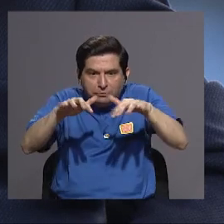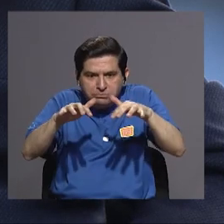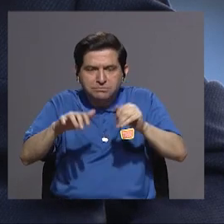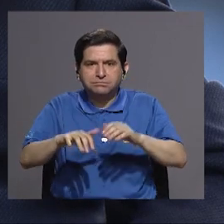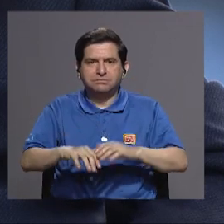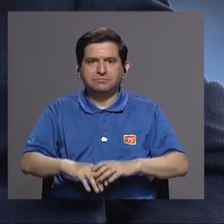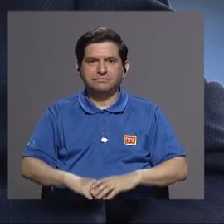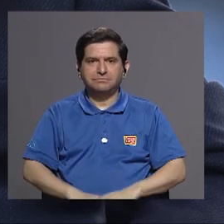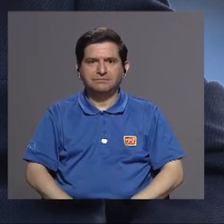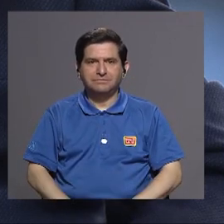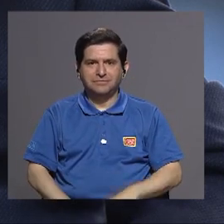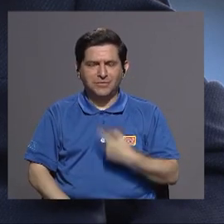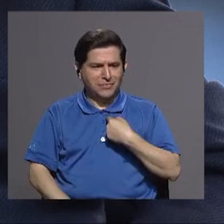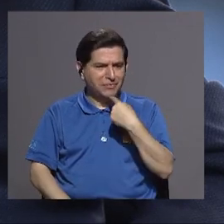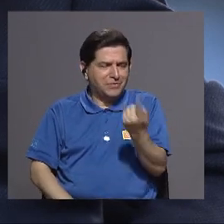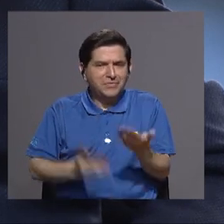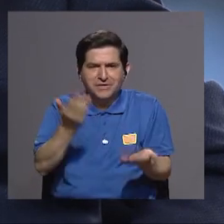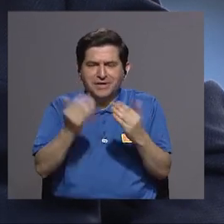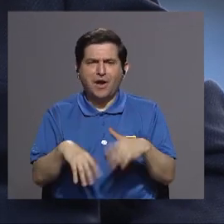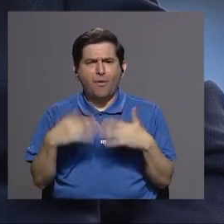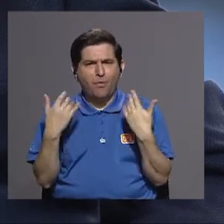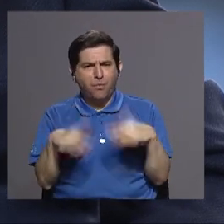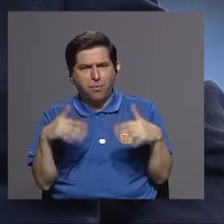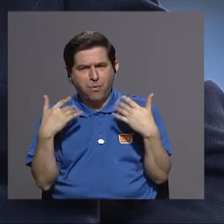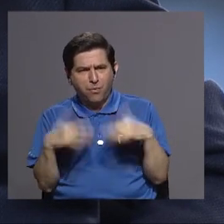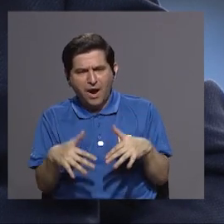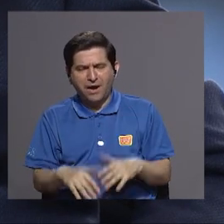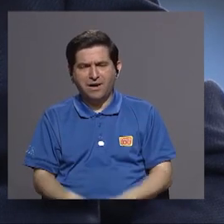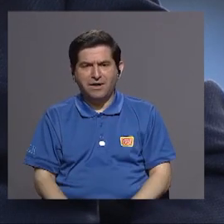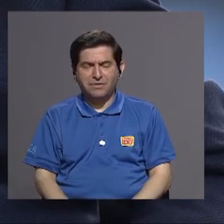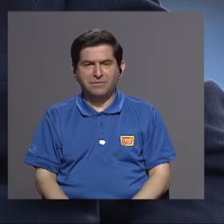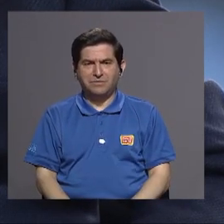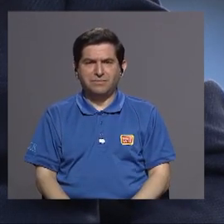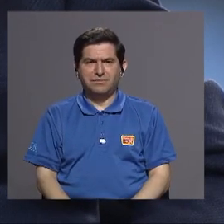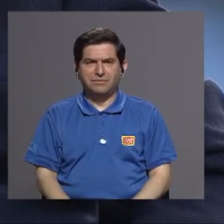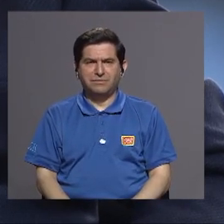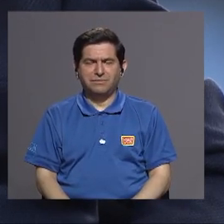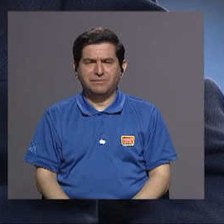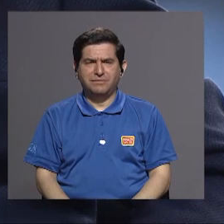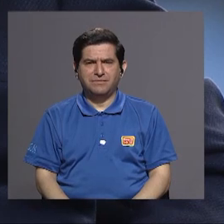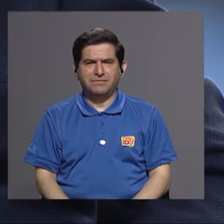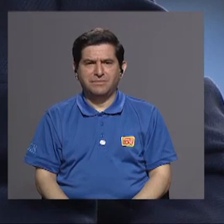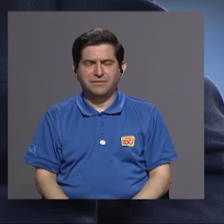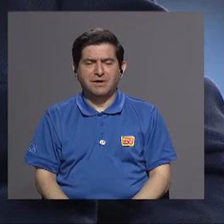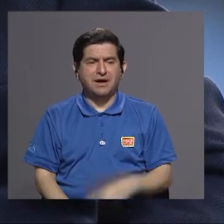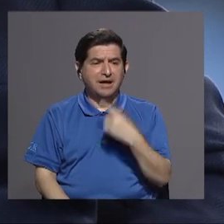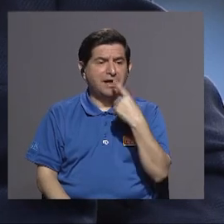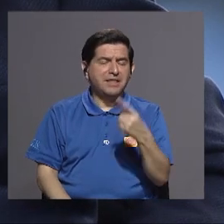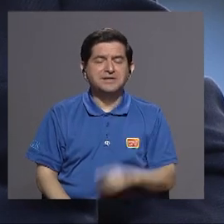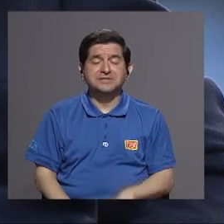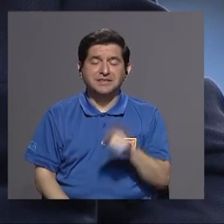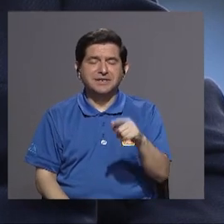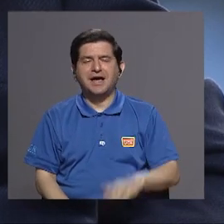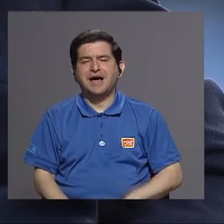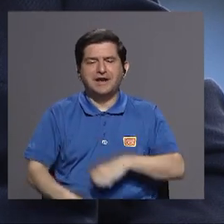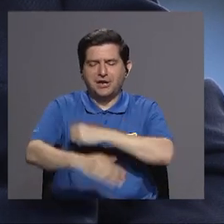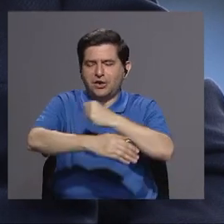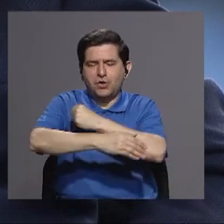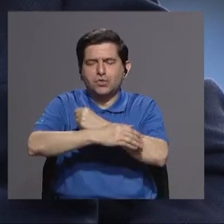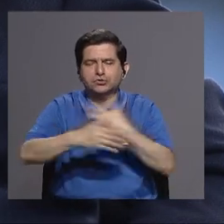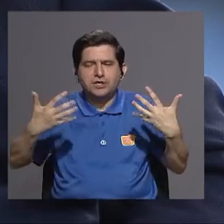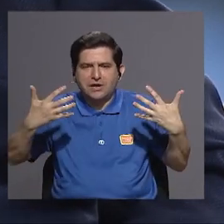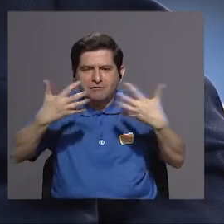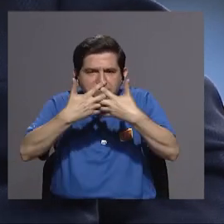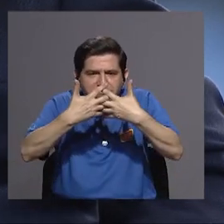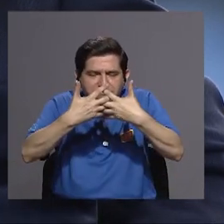y uno dice caramba es que le ponen a uno que la cocina fusión y no sé que esas nuevas cosas